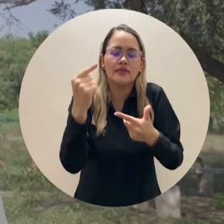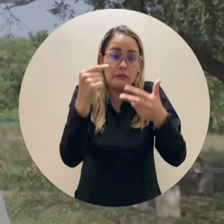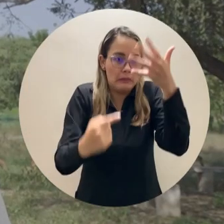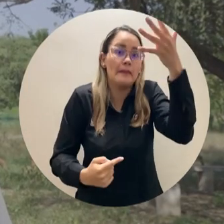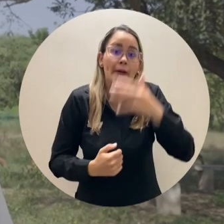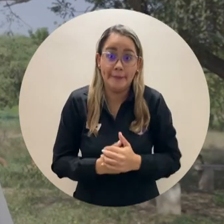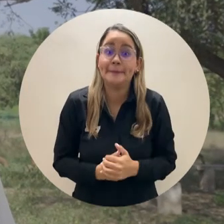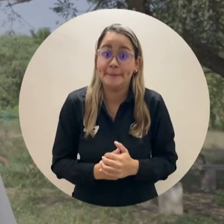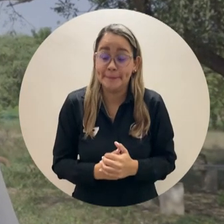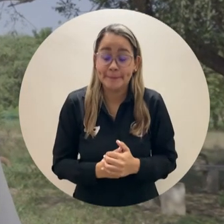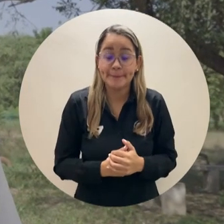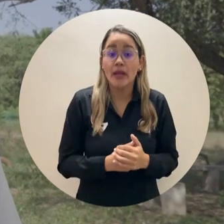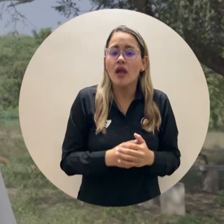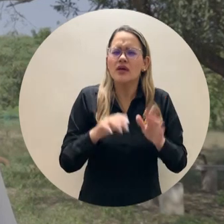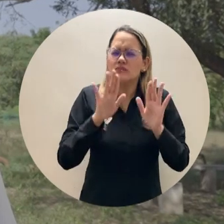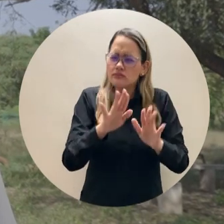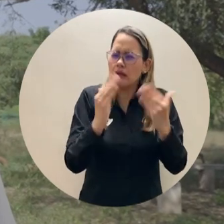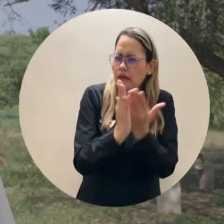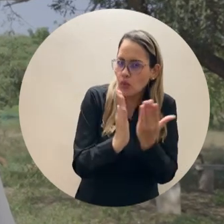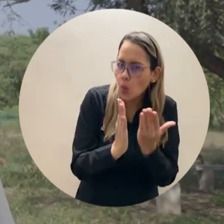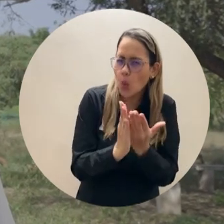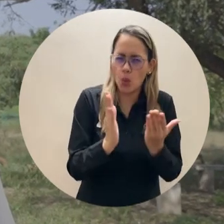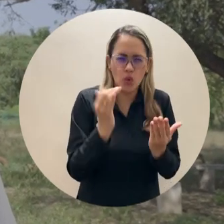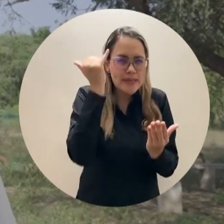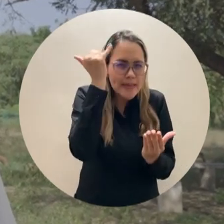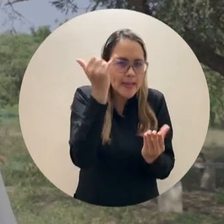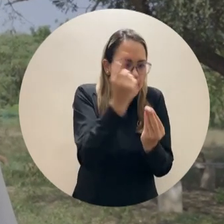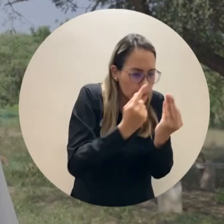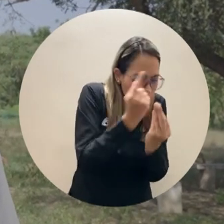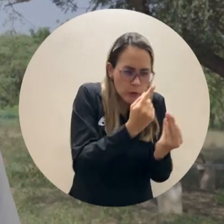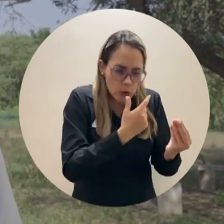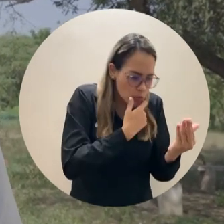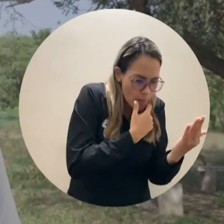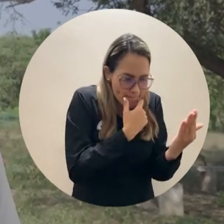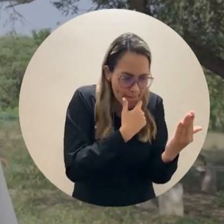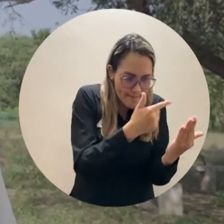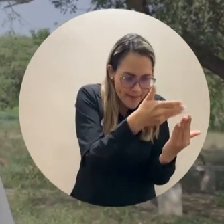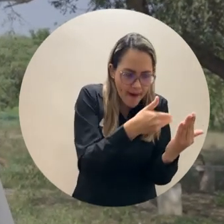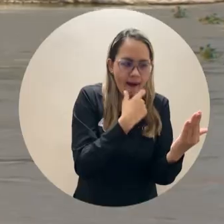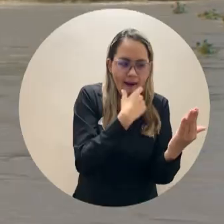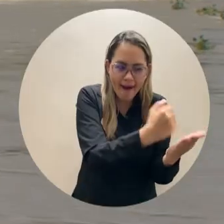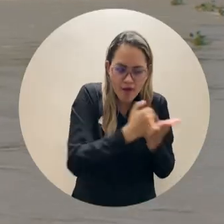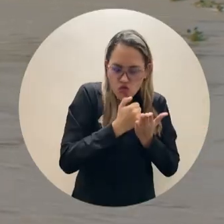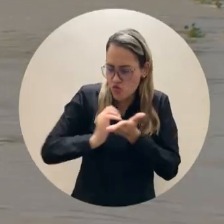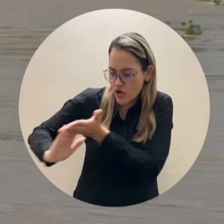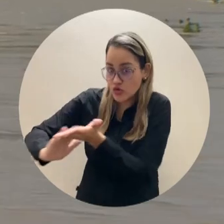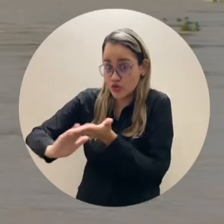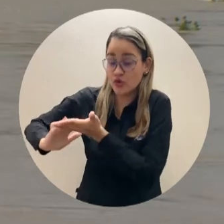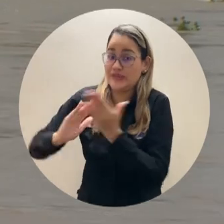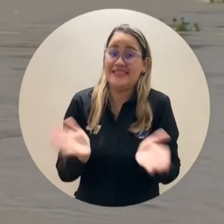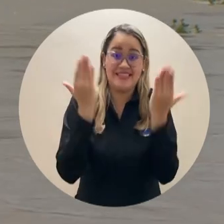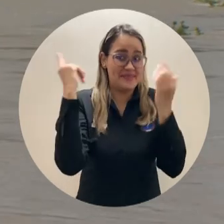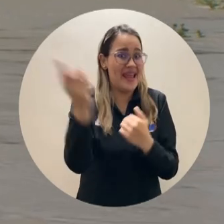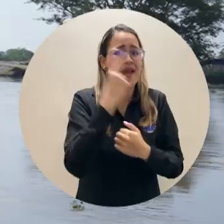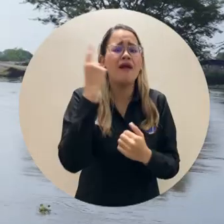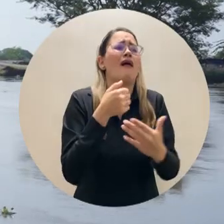Los estudios y diseños de esta solución definitiva van a ser una solución integral que todos